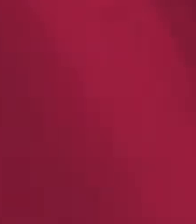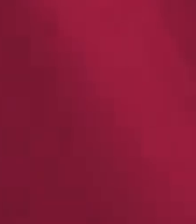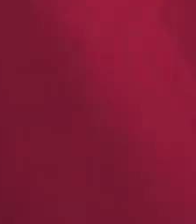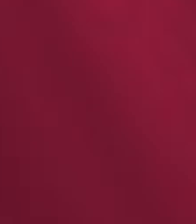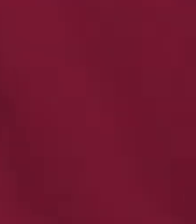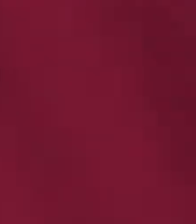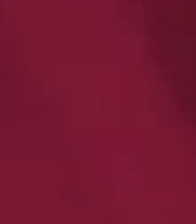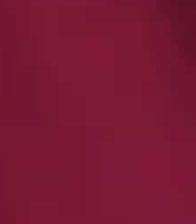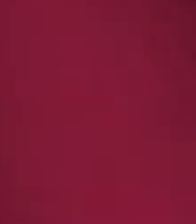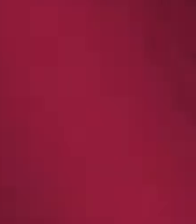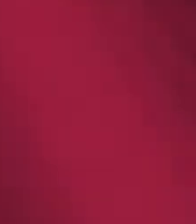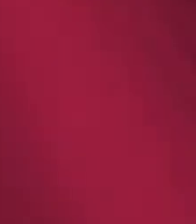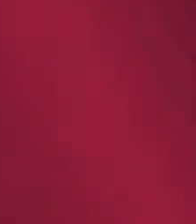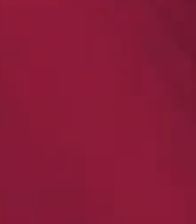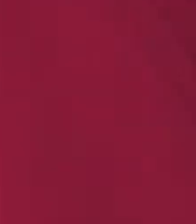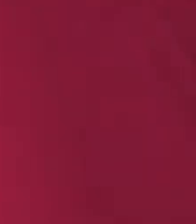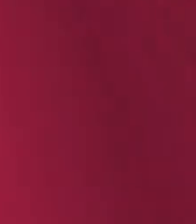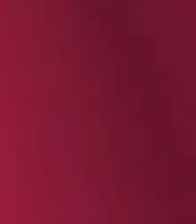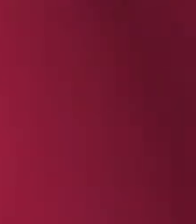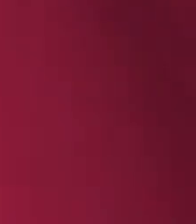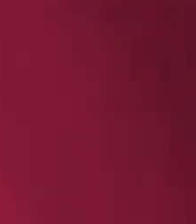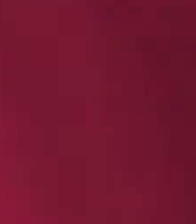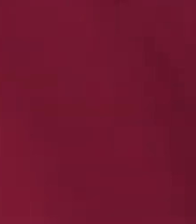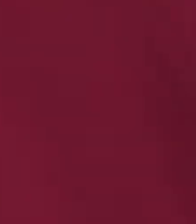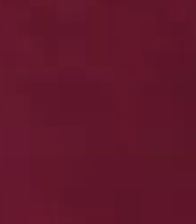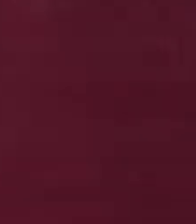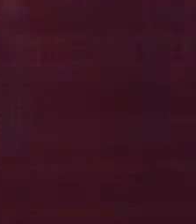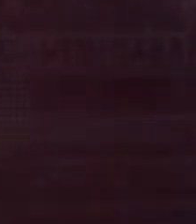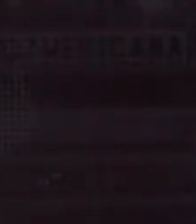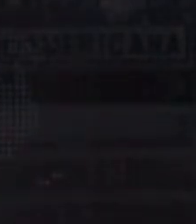Secretaría de Salud Gobierno de México